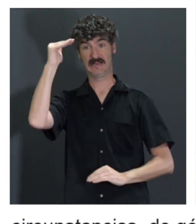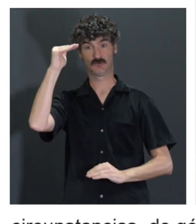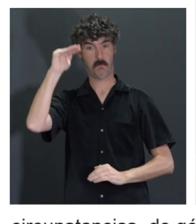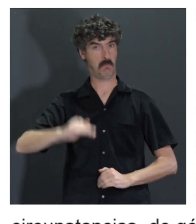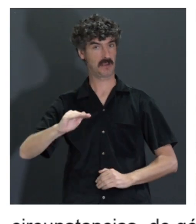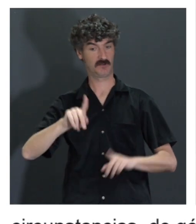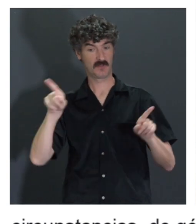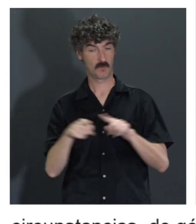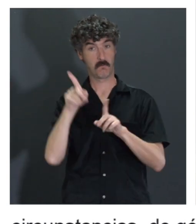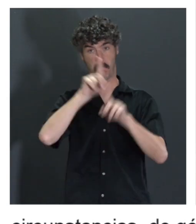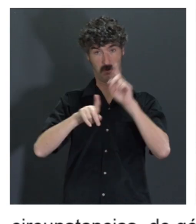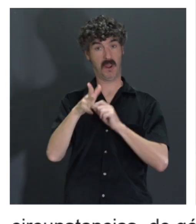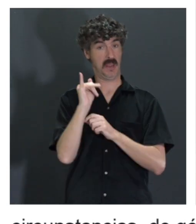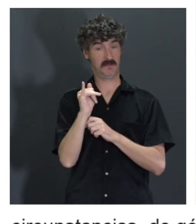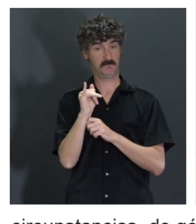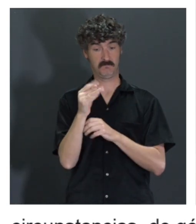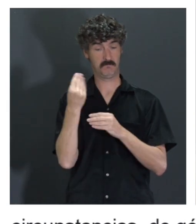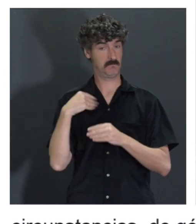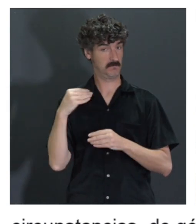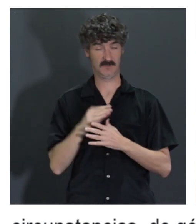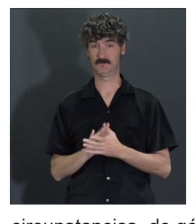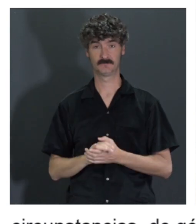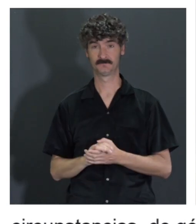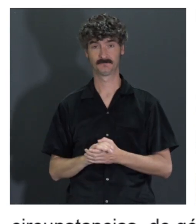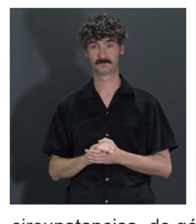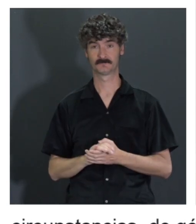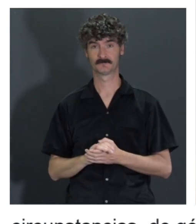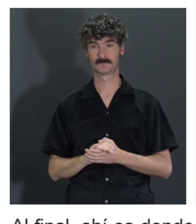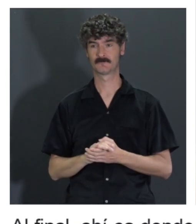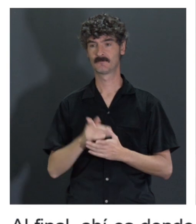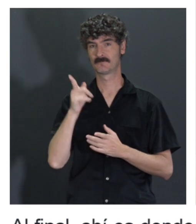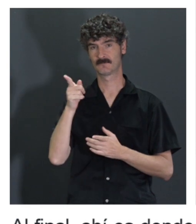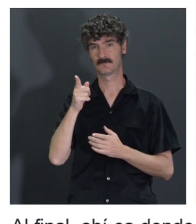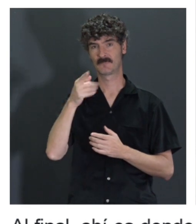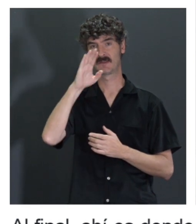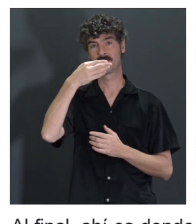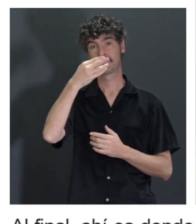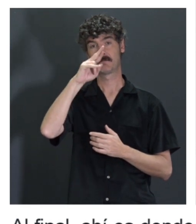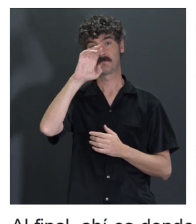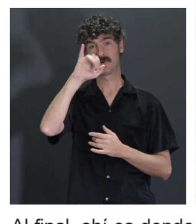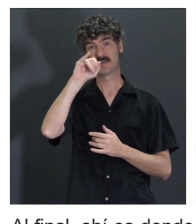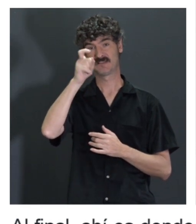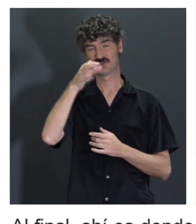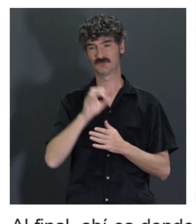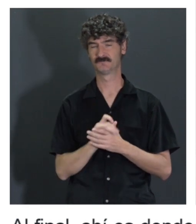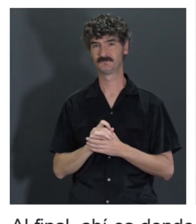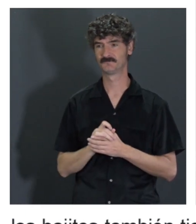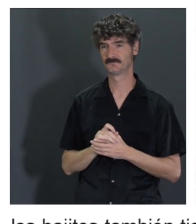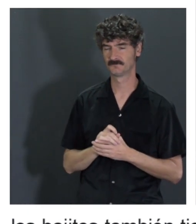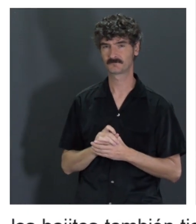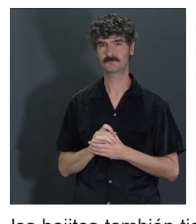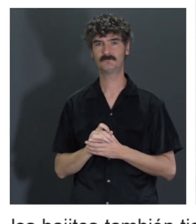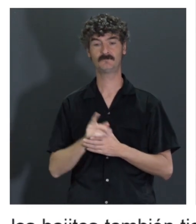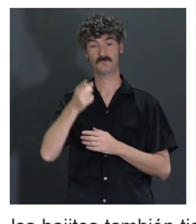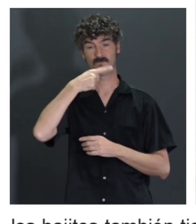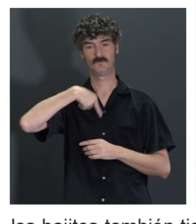tienen problemas, ¿verdad? Por algunas cosas, o sea, que muy bien. Y tú, Breso, contáis... Pues sí,